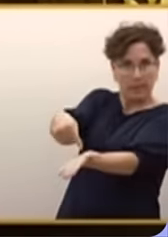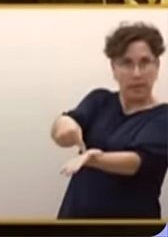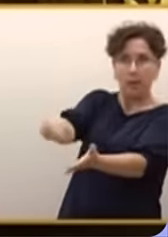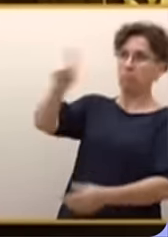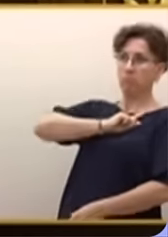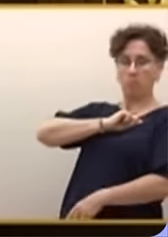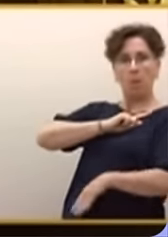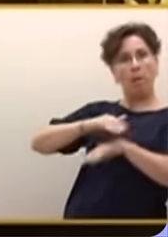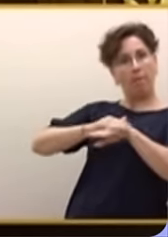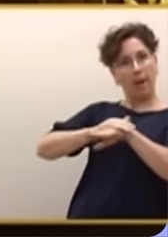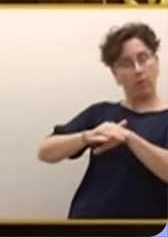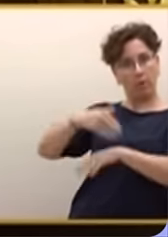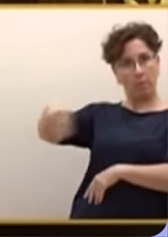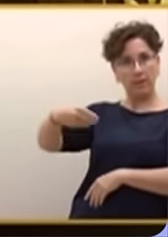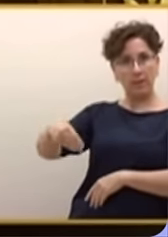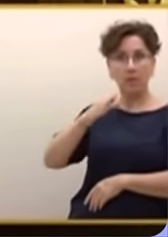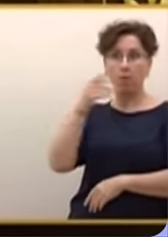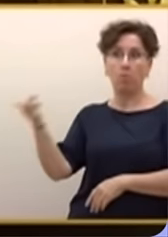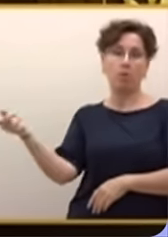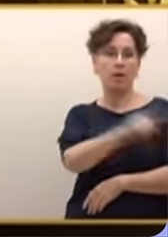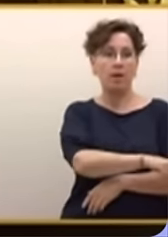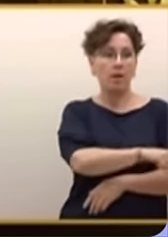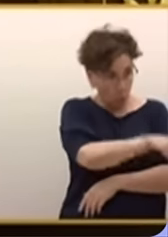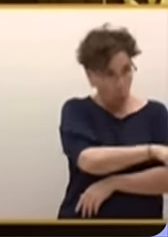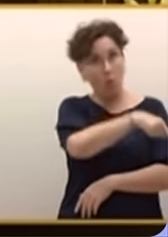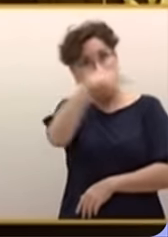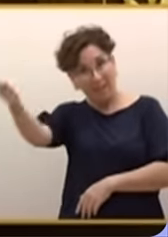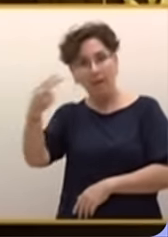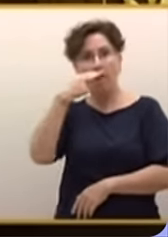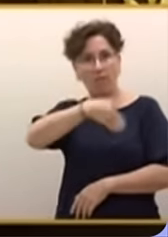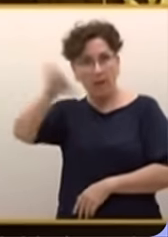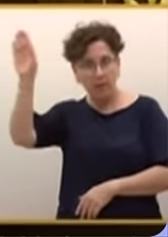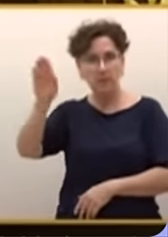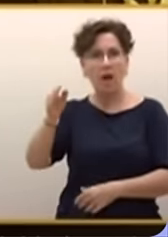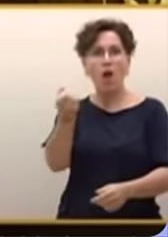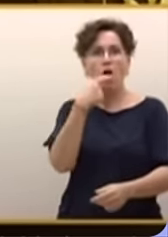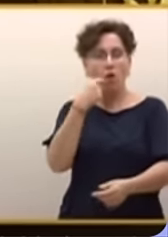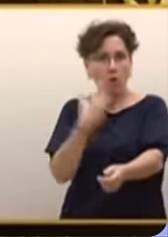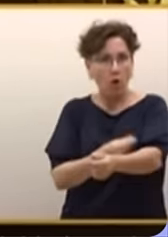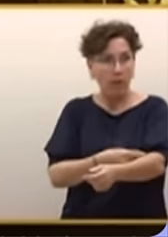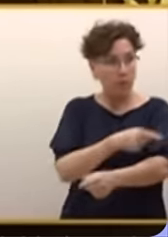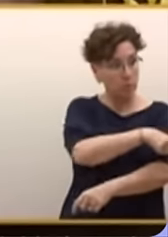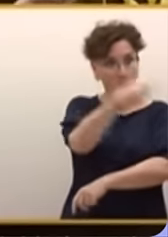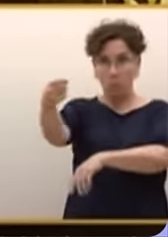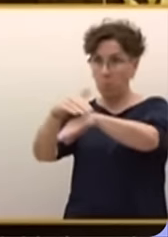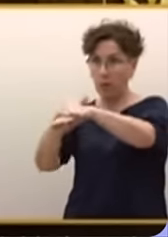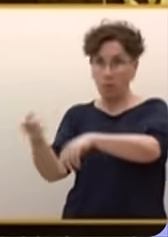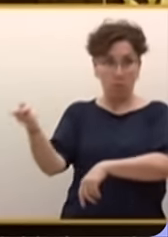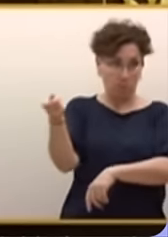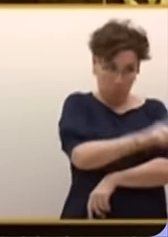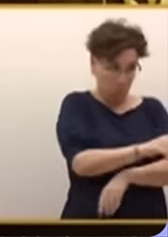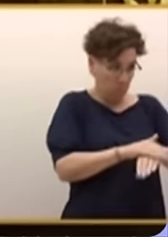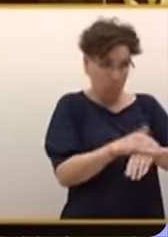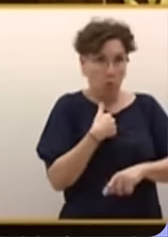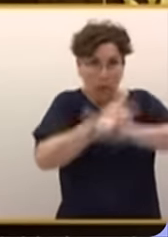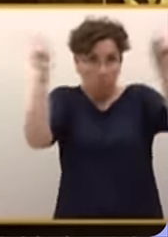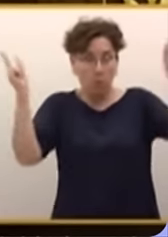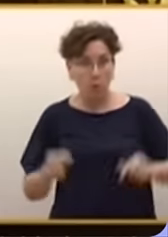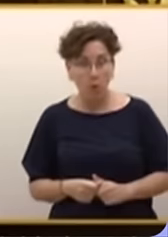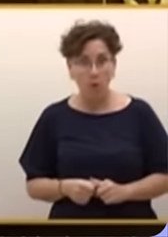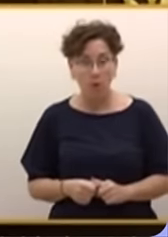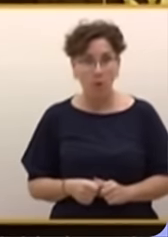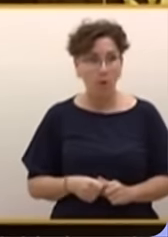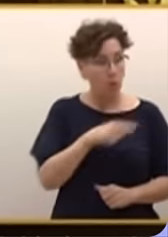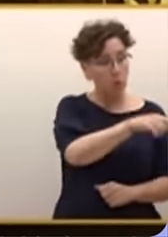al presidente de Argentina después de llamarle fascista y drogadicto. Como no ha pedido perdón, lógicamente, yo tampoco le pediría jamás perdón. Han llamado